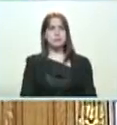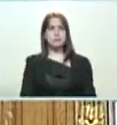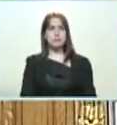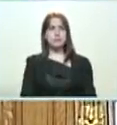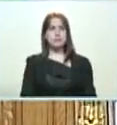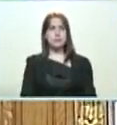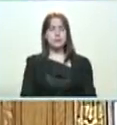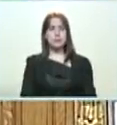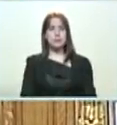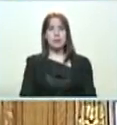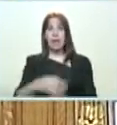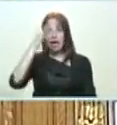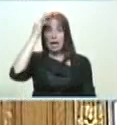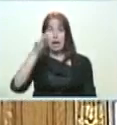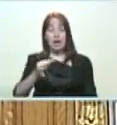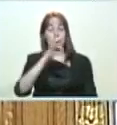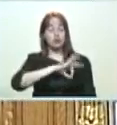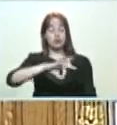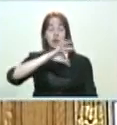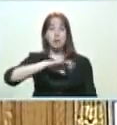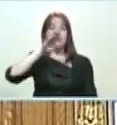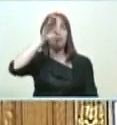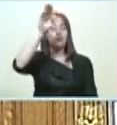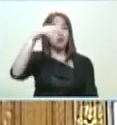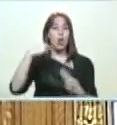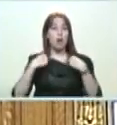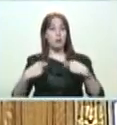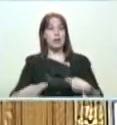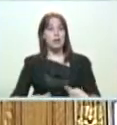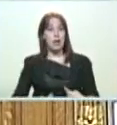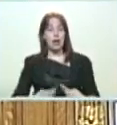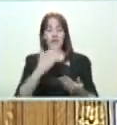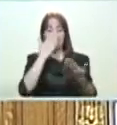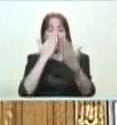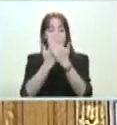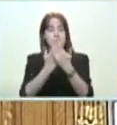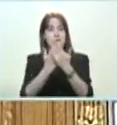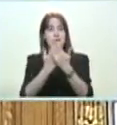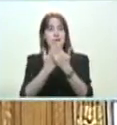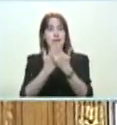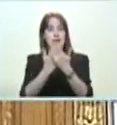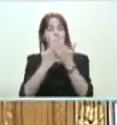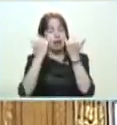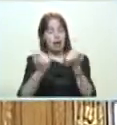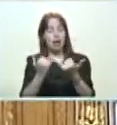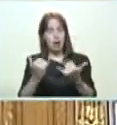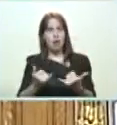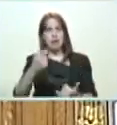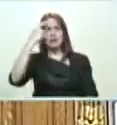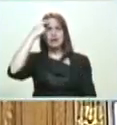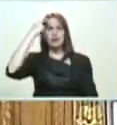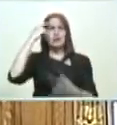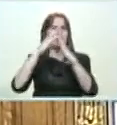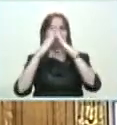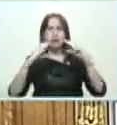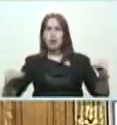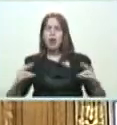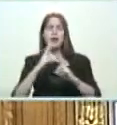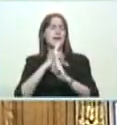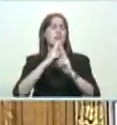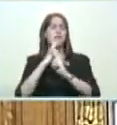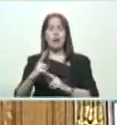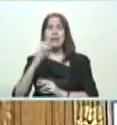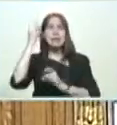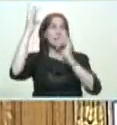Creo que el socialismo es el futuro de la humanidad. Es nuestro presente. Y sé que todas las respuestas, por